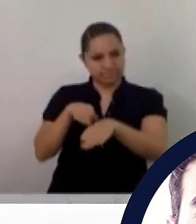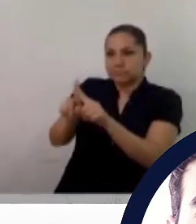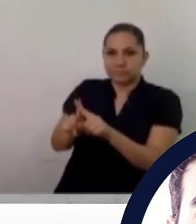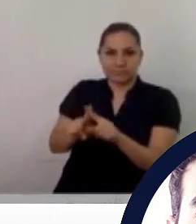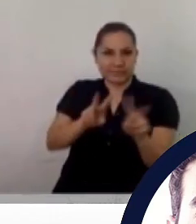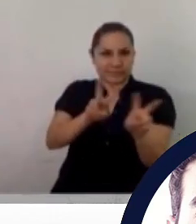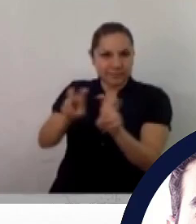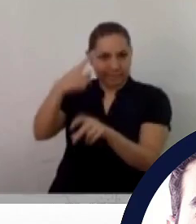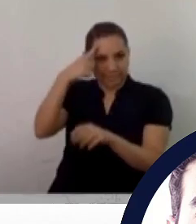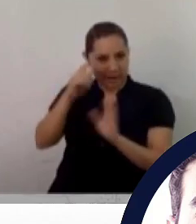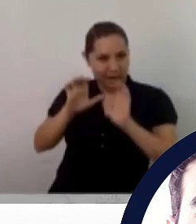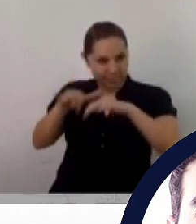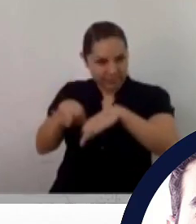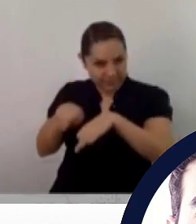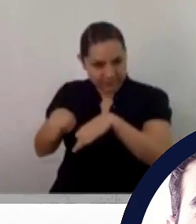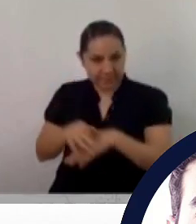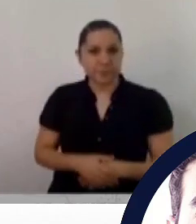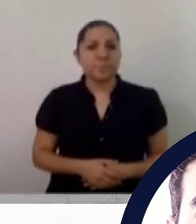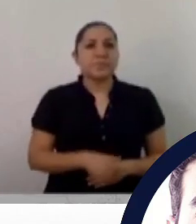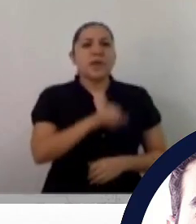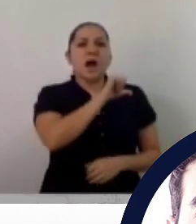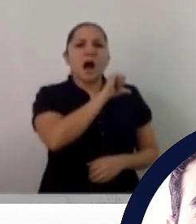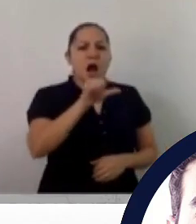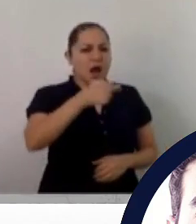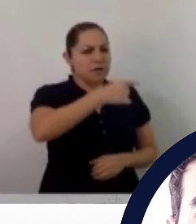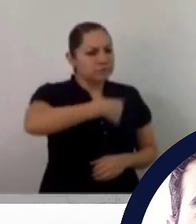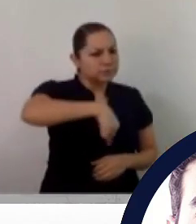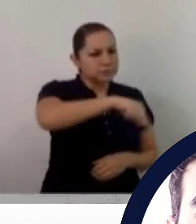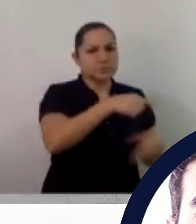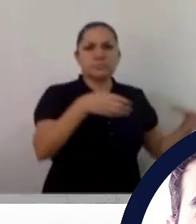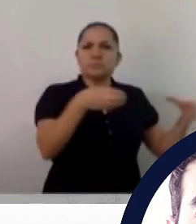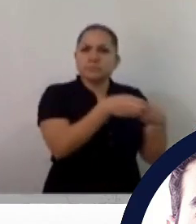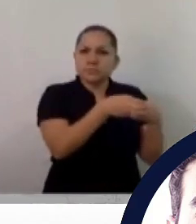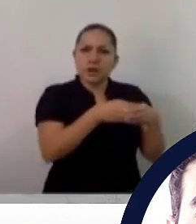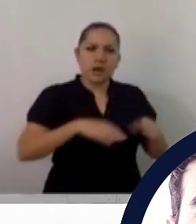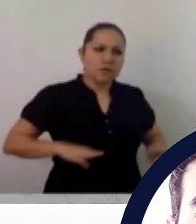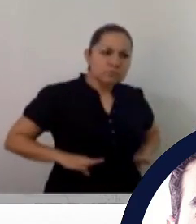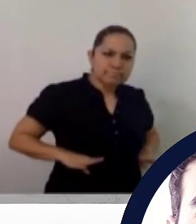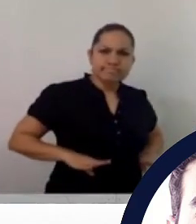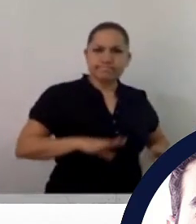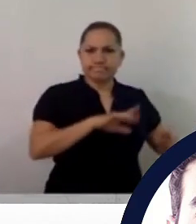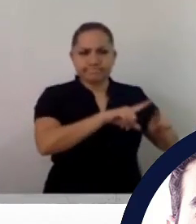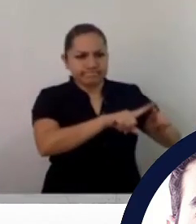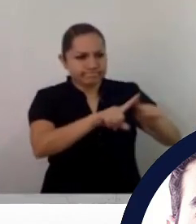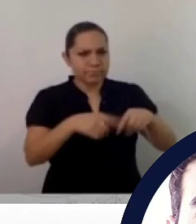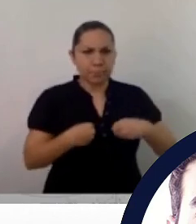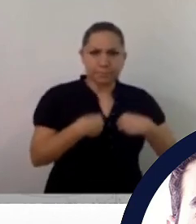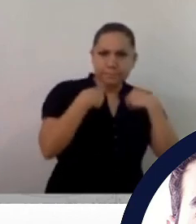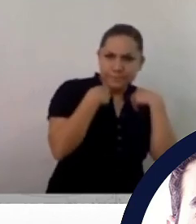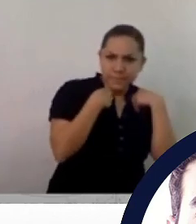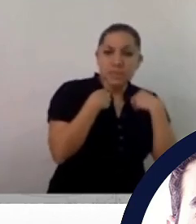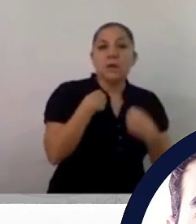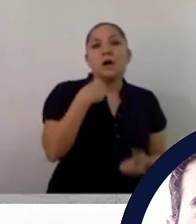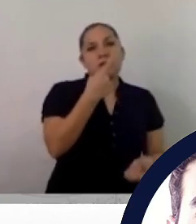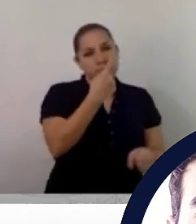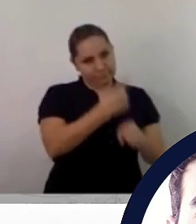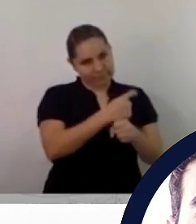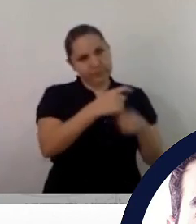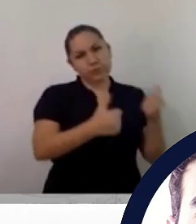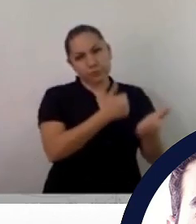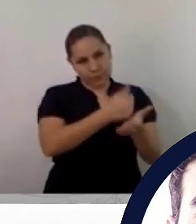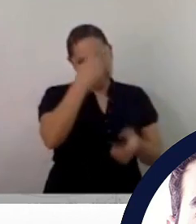los últimos lugares de este indicador. ¿En los últimos o en el último? En el último.